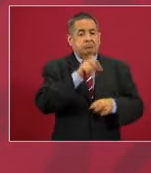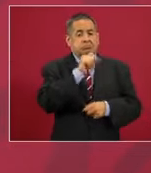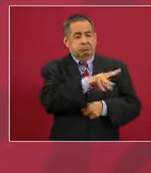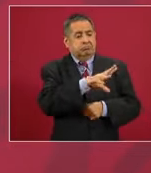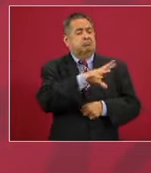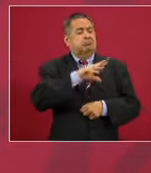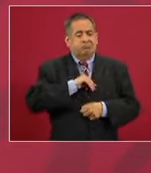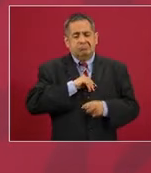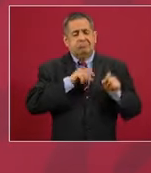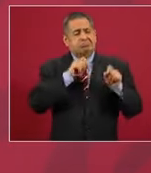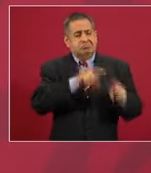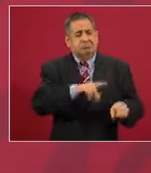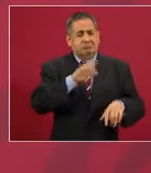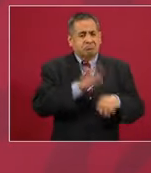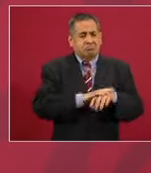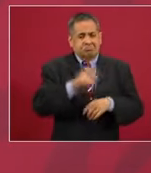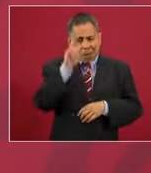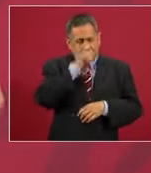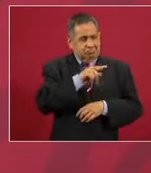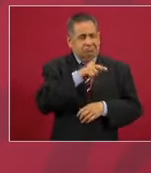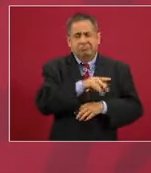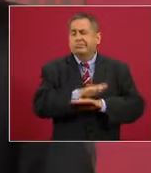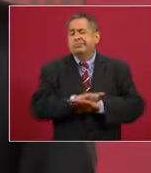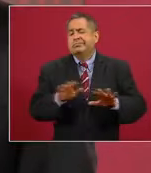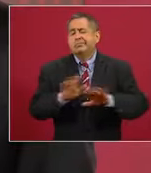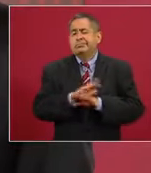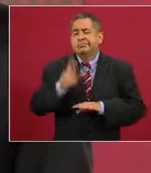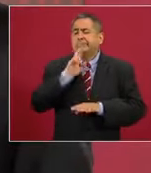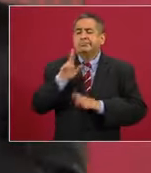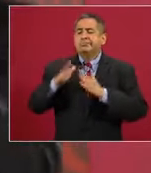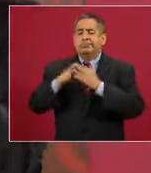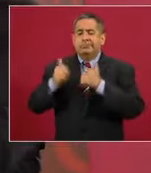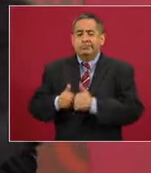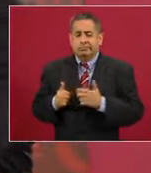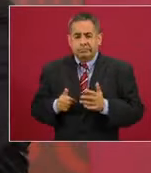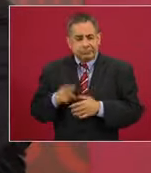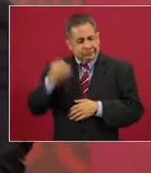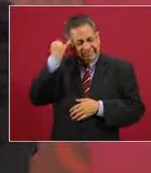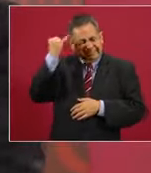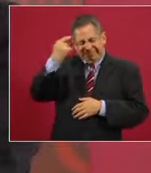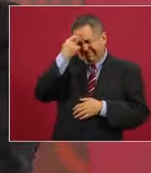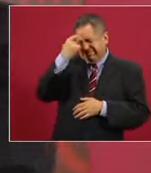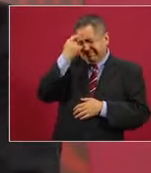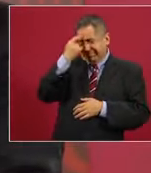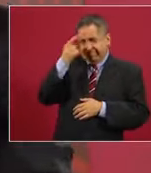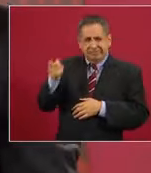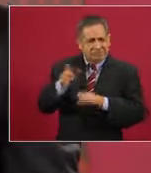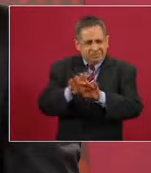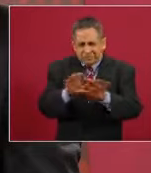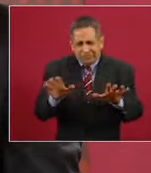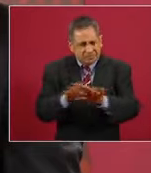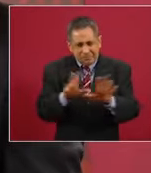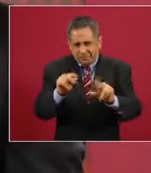me voy a contagiar. Hay esa idea, pues no,